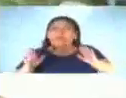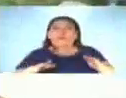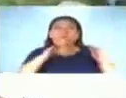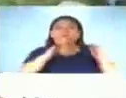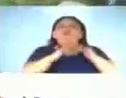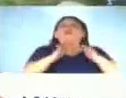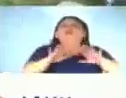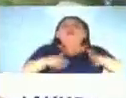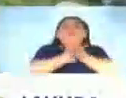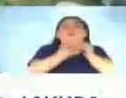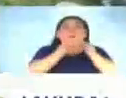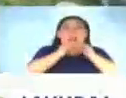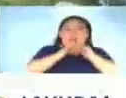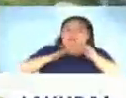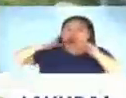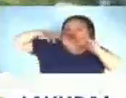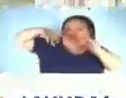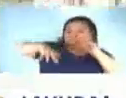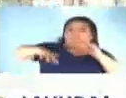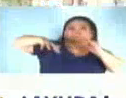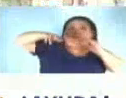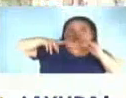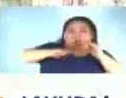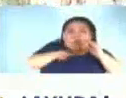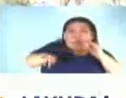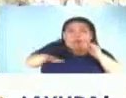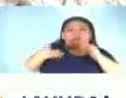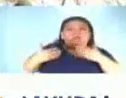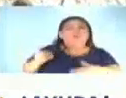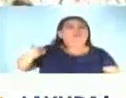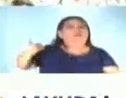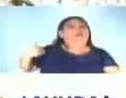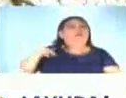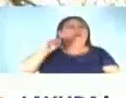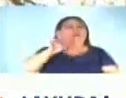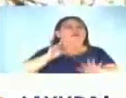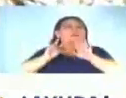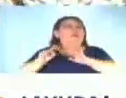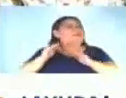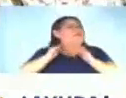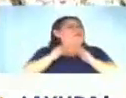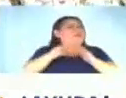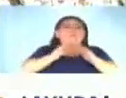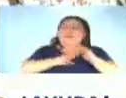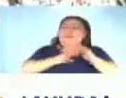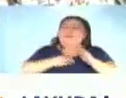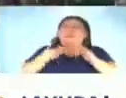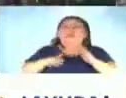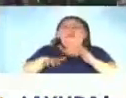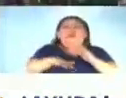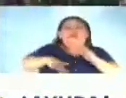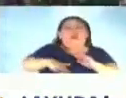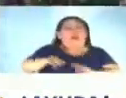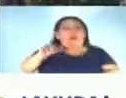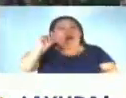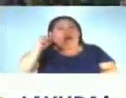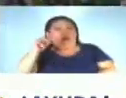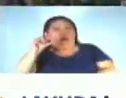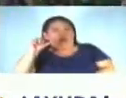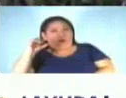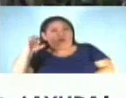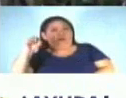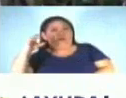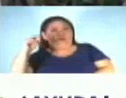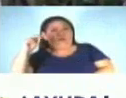crecidas del río El Jute en cada invierno. Él tiene 37 años de habitar en la lotificación Agua Escondida en La Libertad y